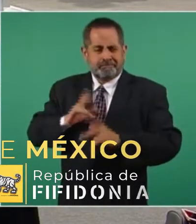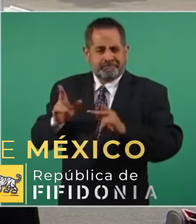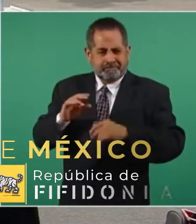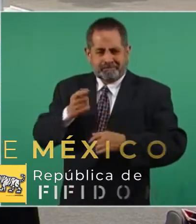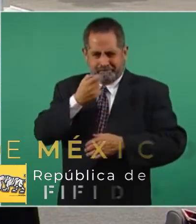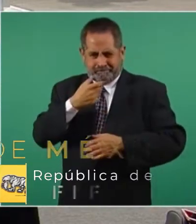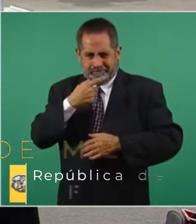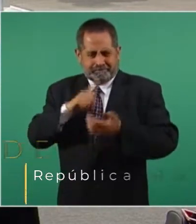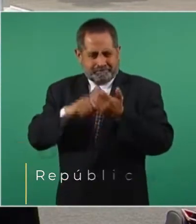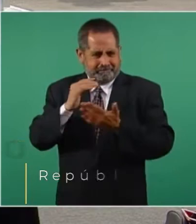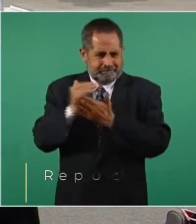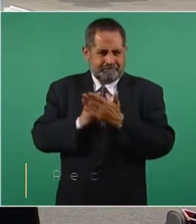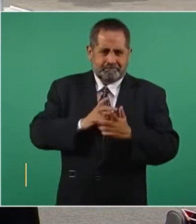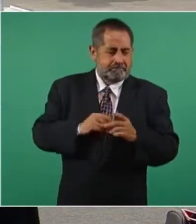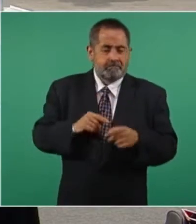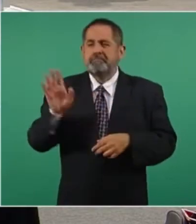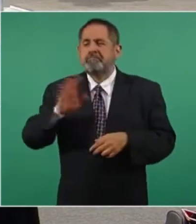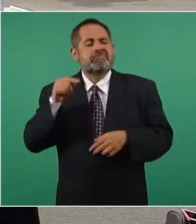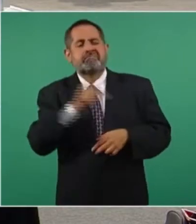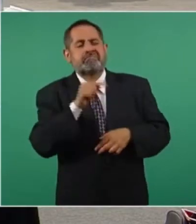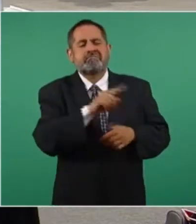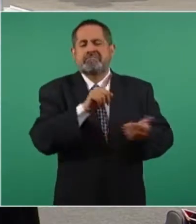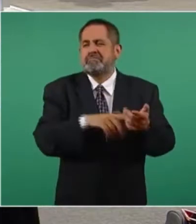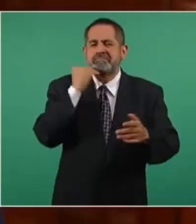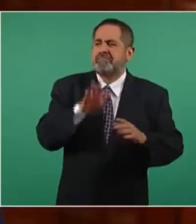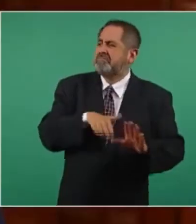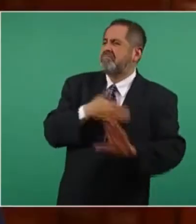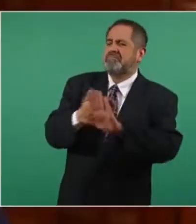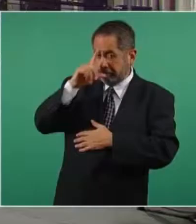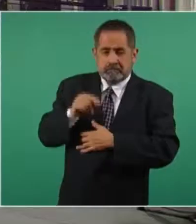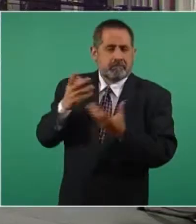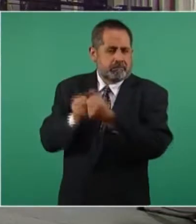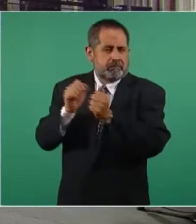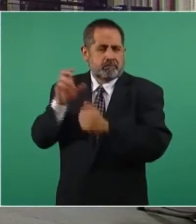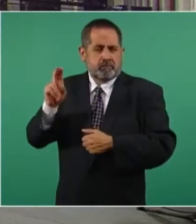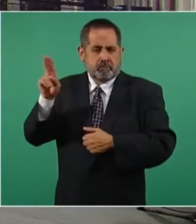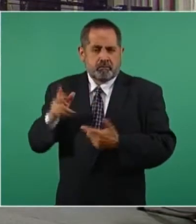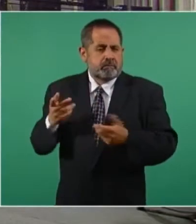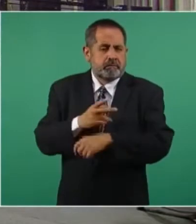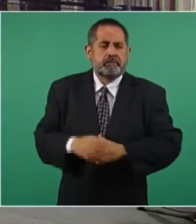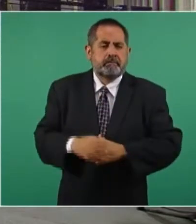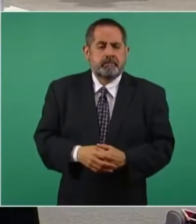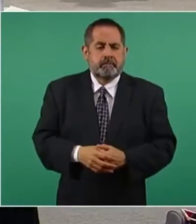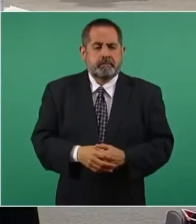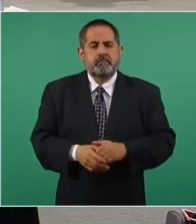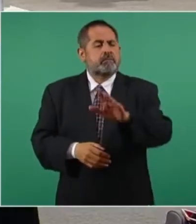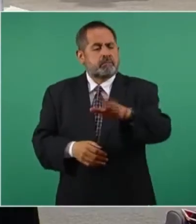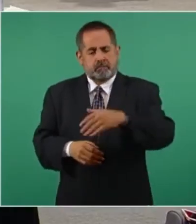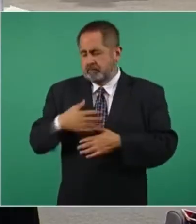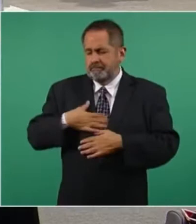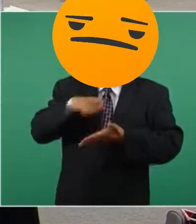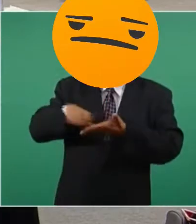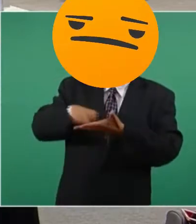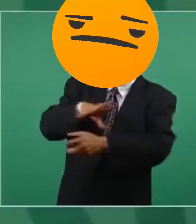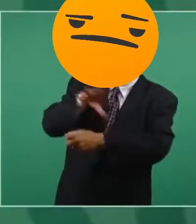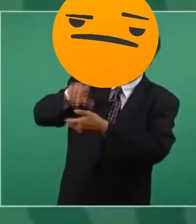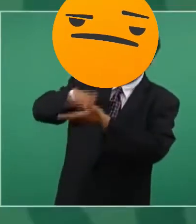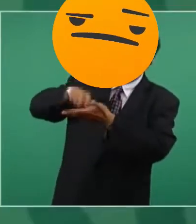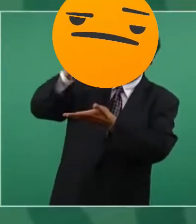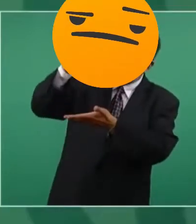son utilizados de manera para golpear al gobierno? Bueno, estamos adquiriendo todos los medicamentos,